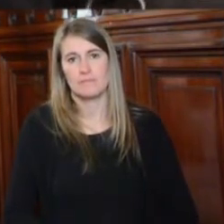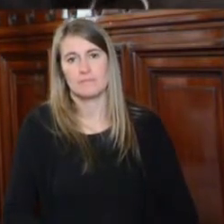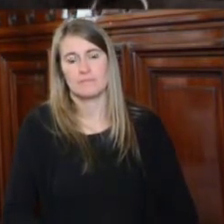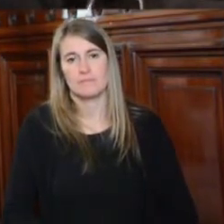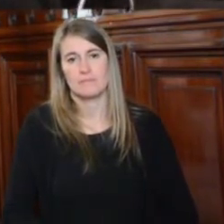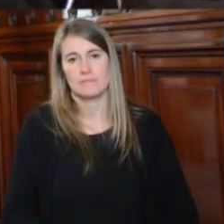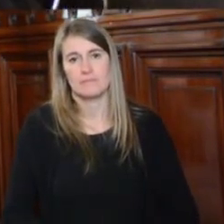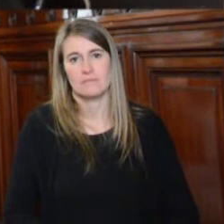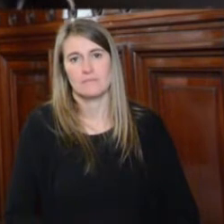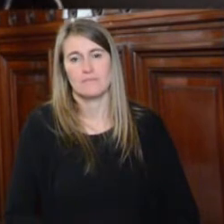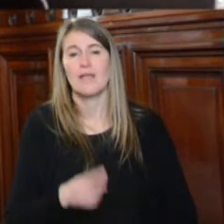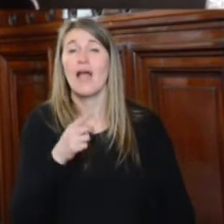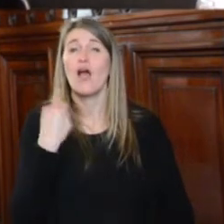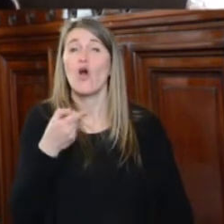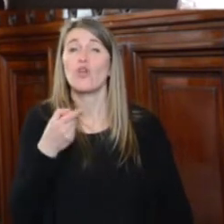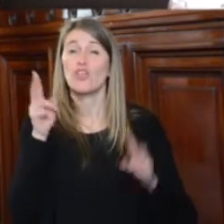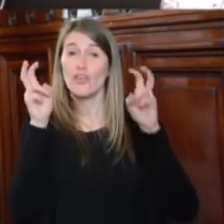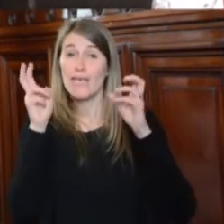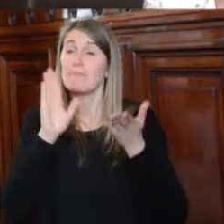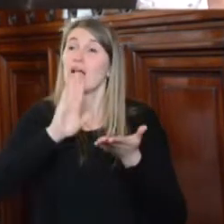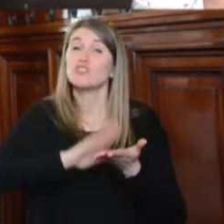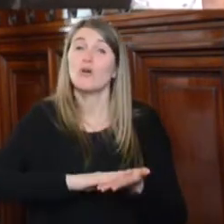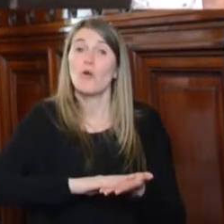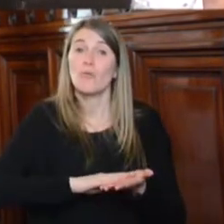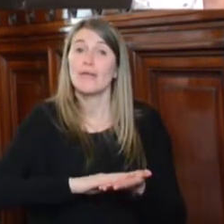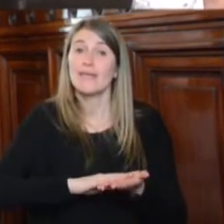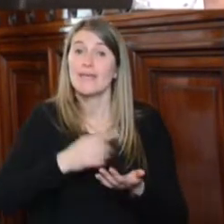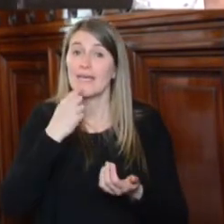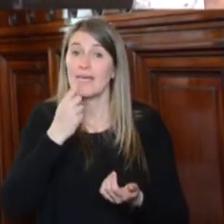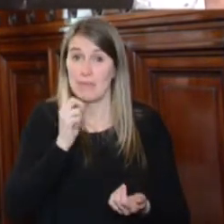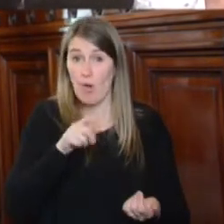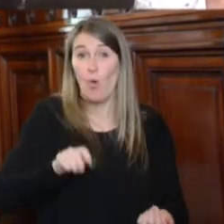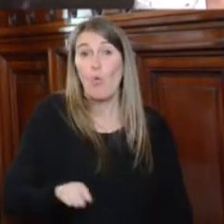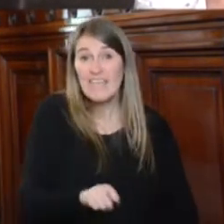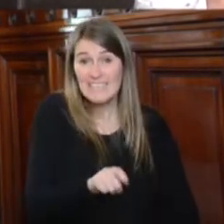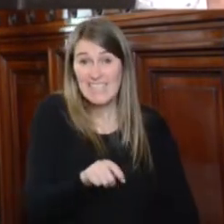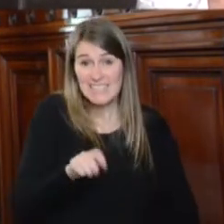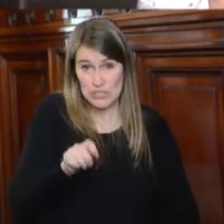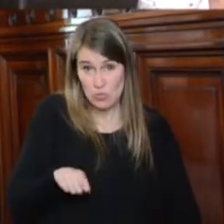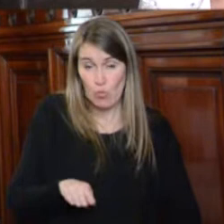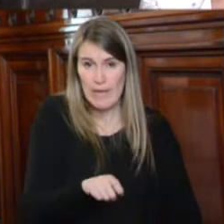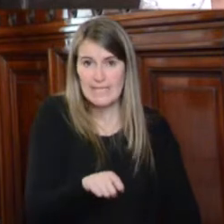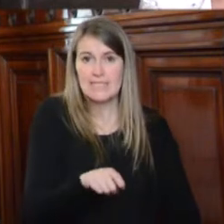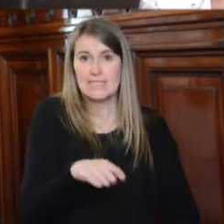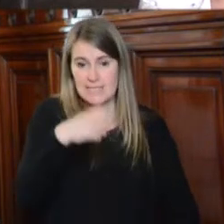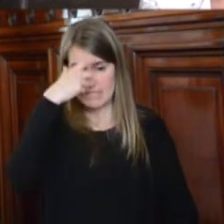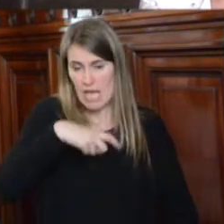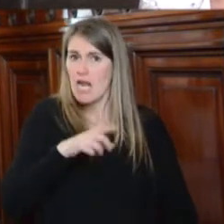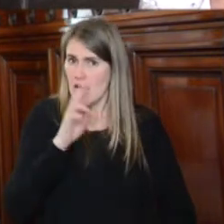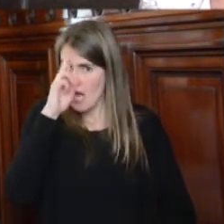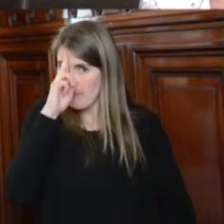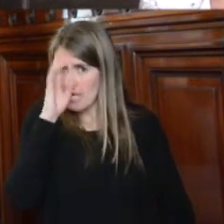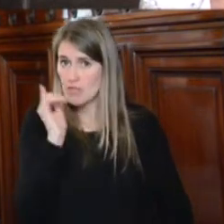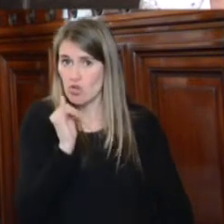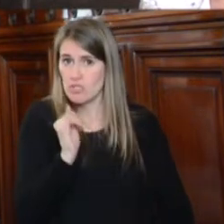Con respecto a lo que dijeron de los magistrados, estos magistrados que son muy respetados en el